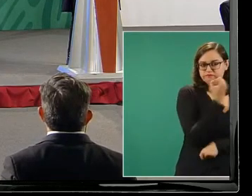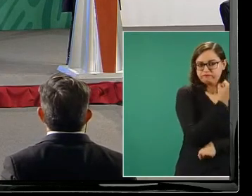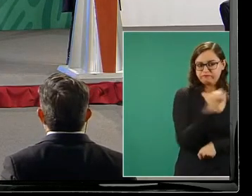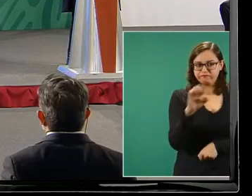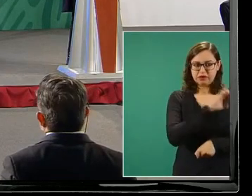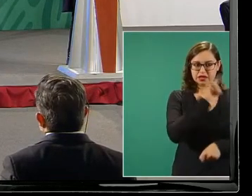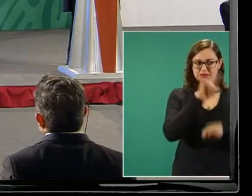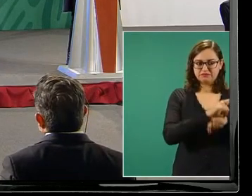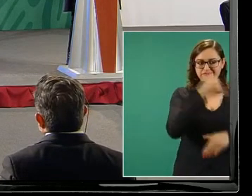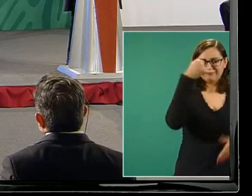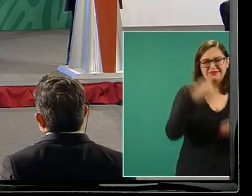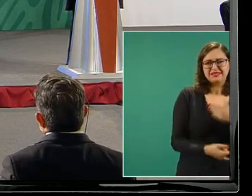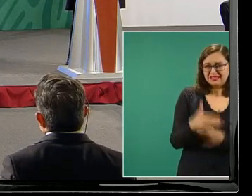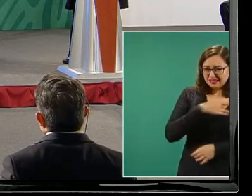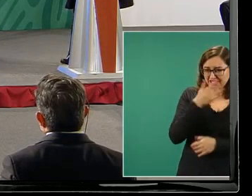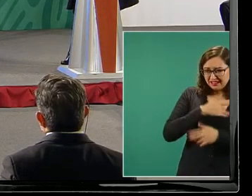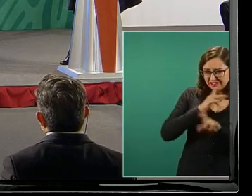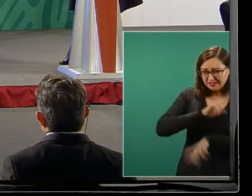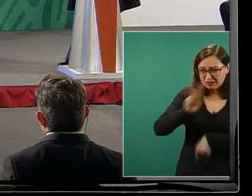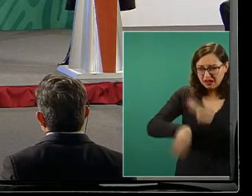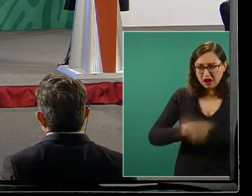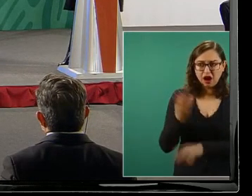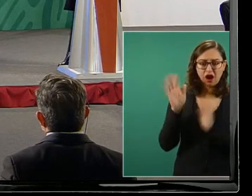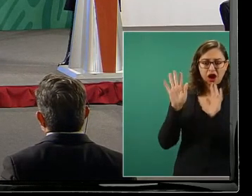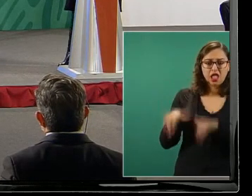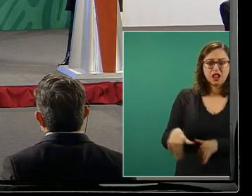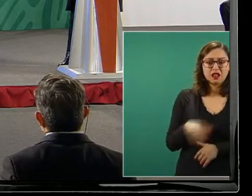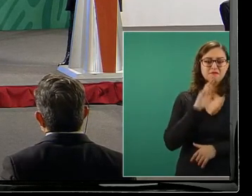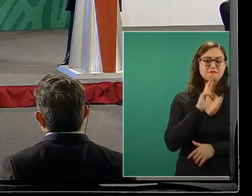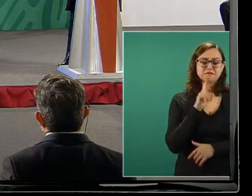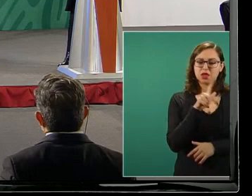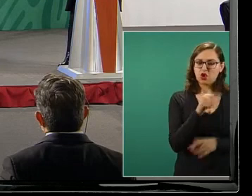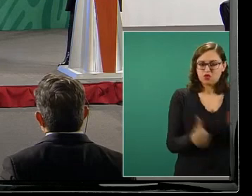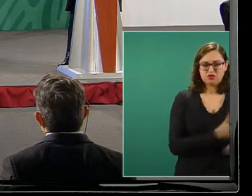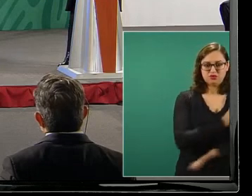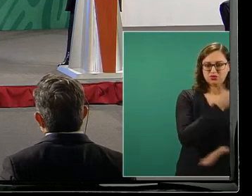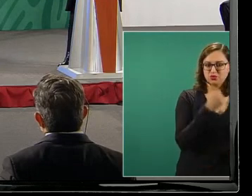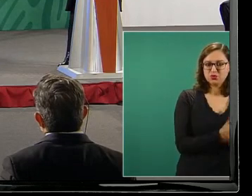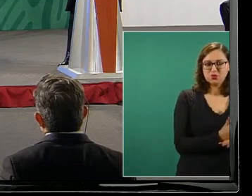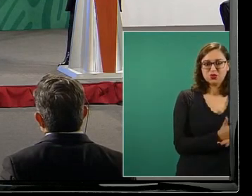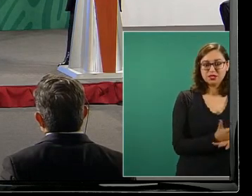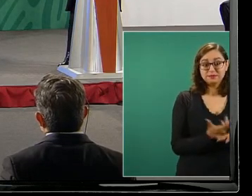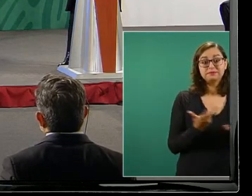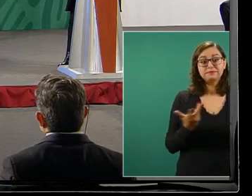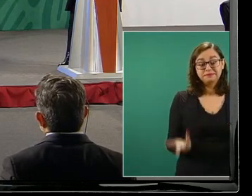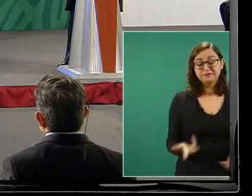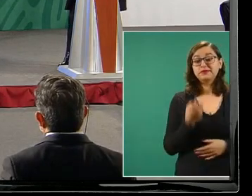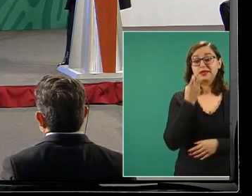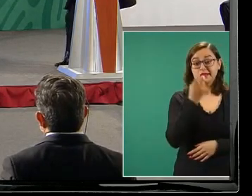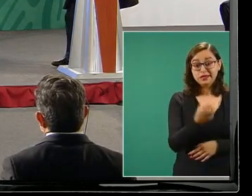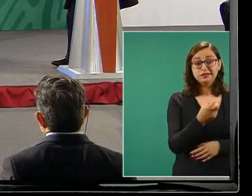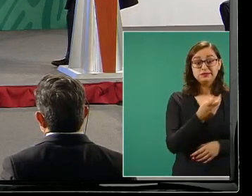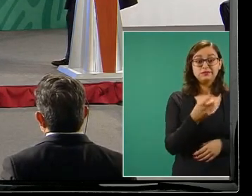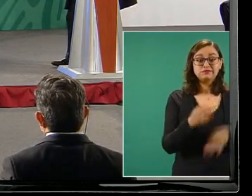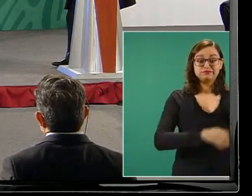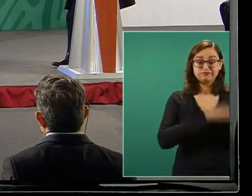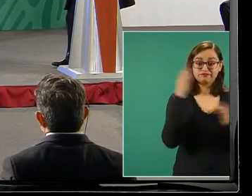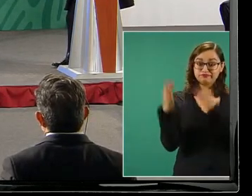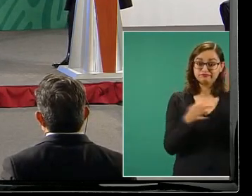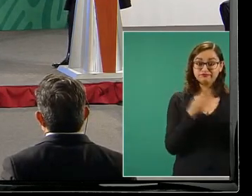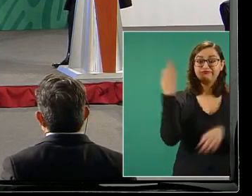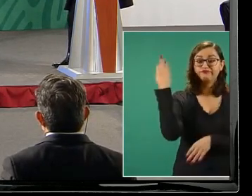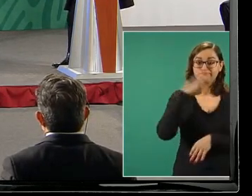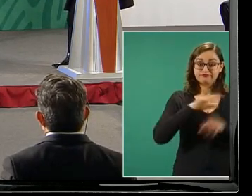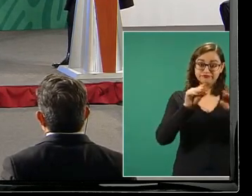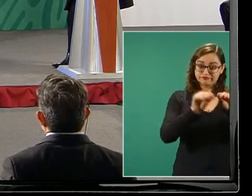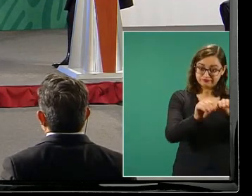urbanas aquí vamos a presentar los medios que han publicado esta noticia falsa por